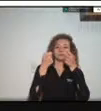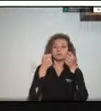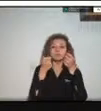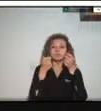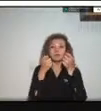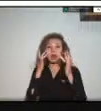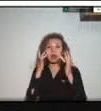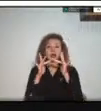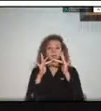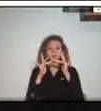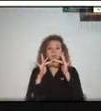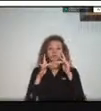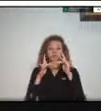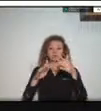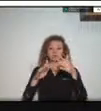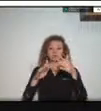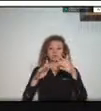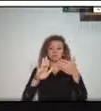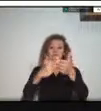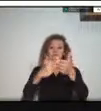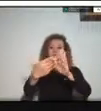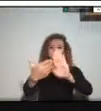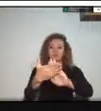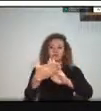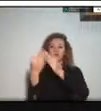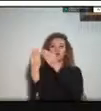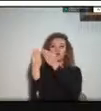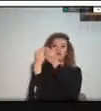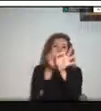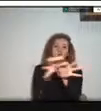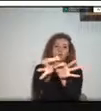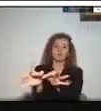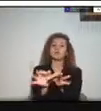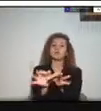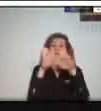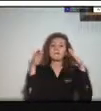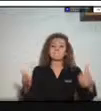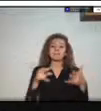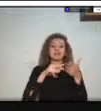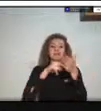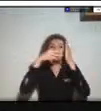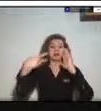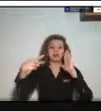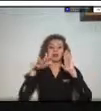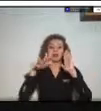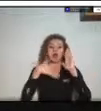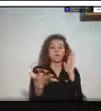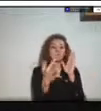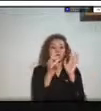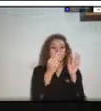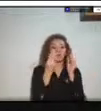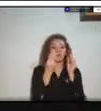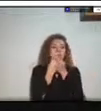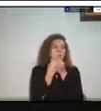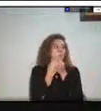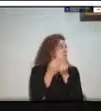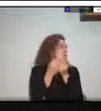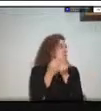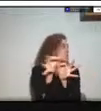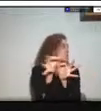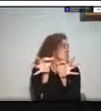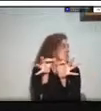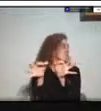y a través de mesas técnicas en las cuales hemos potencializado y fortalecido